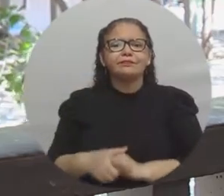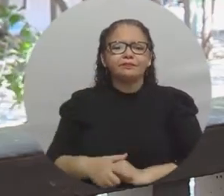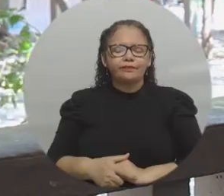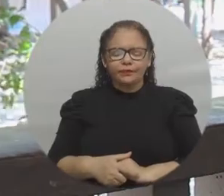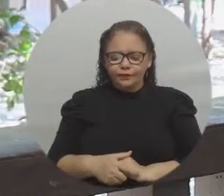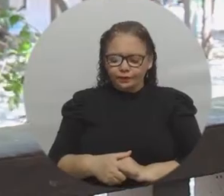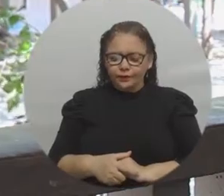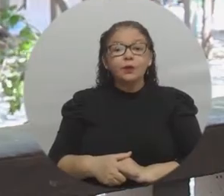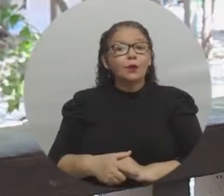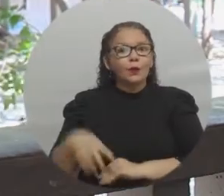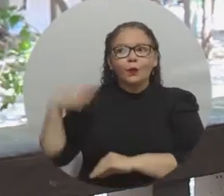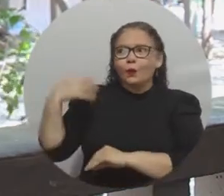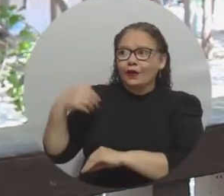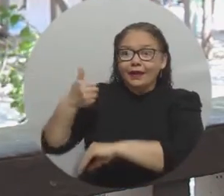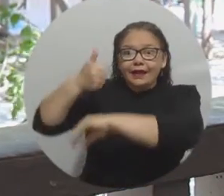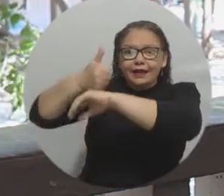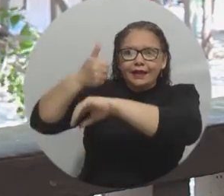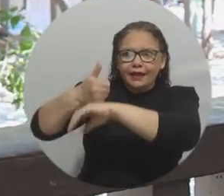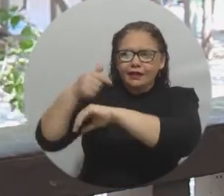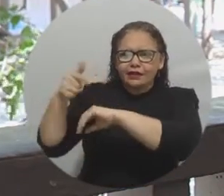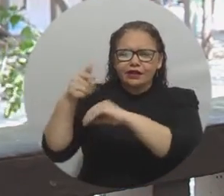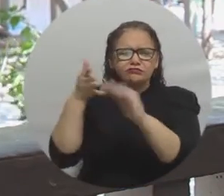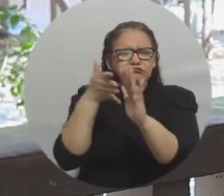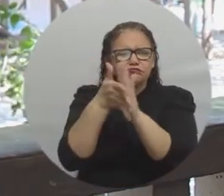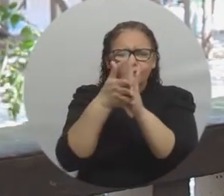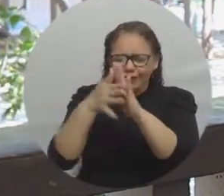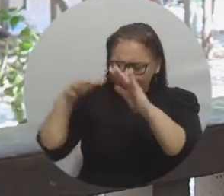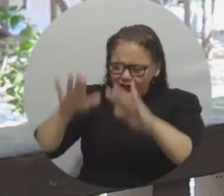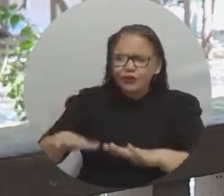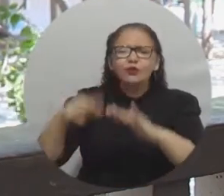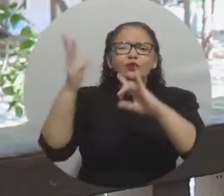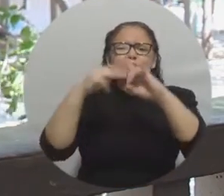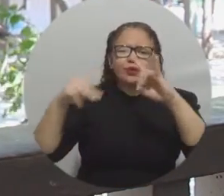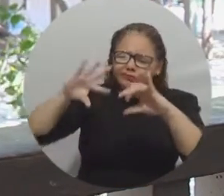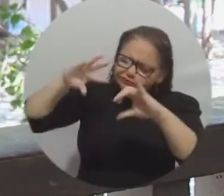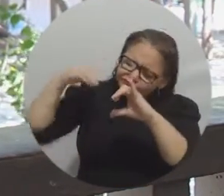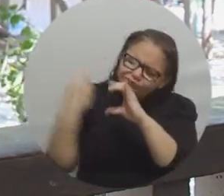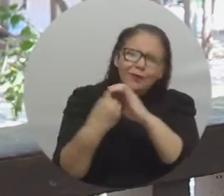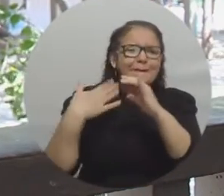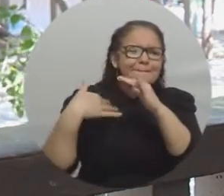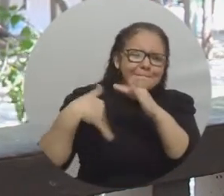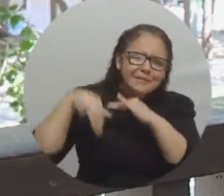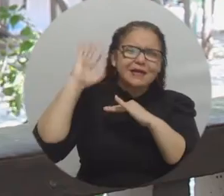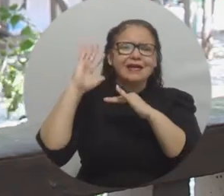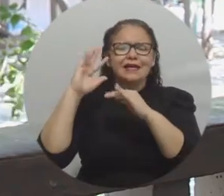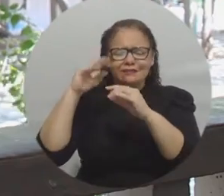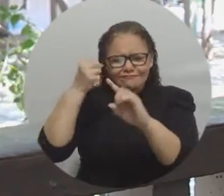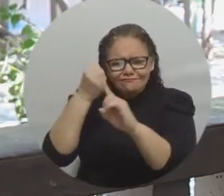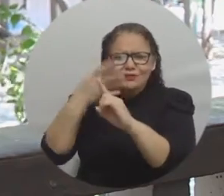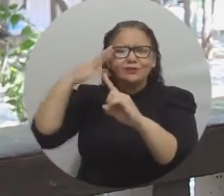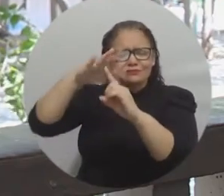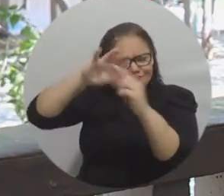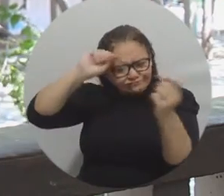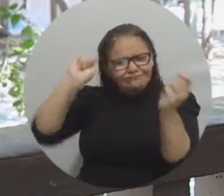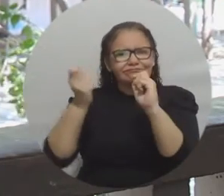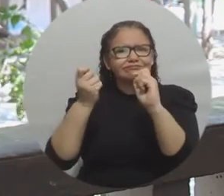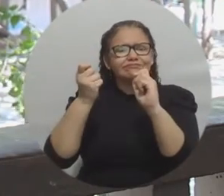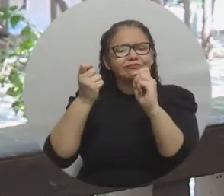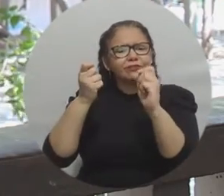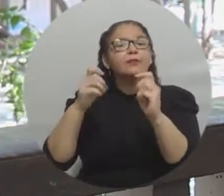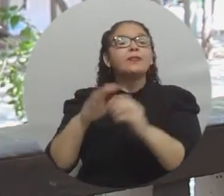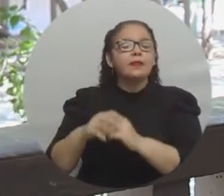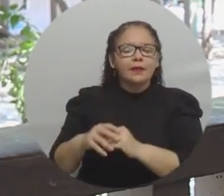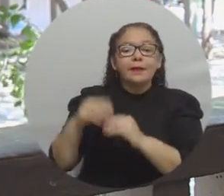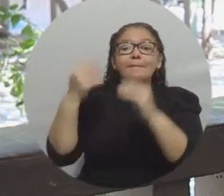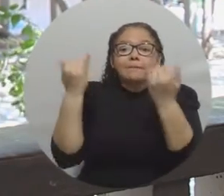apuesta la que le tiene nuestro señor rector en que es una universidad más incluyente, más innovadora, pero con políticas claras que dan